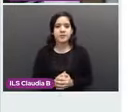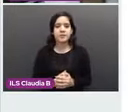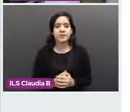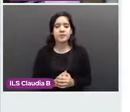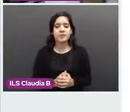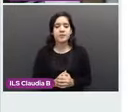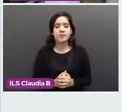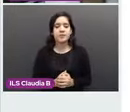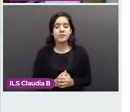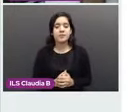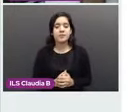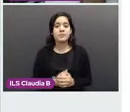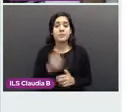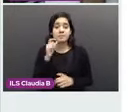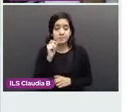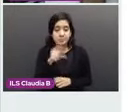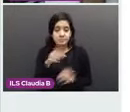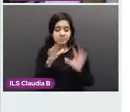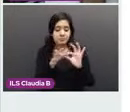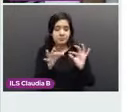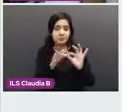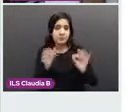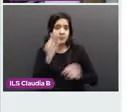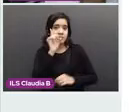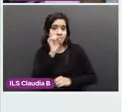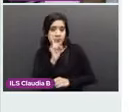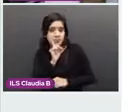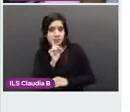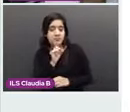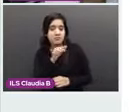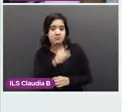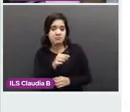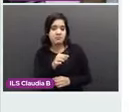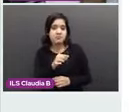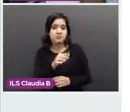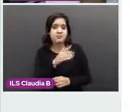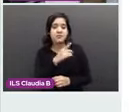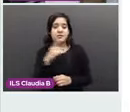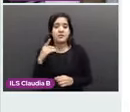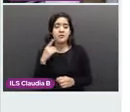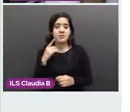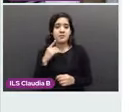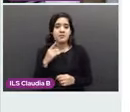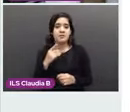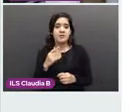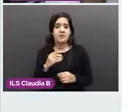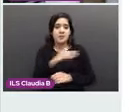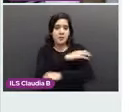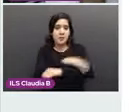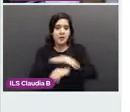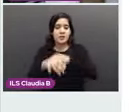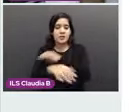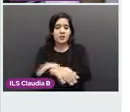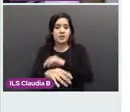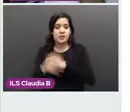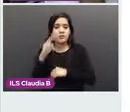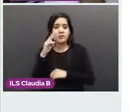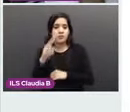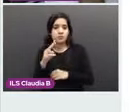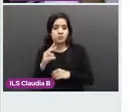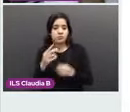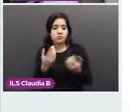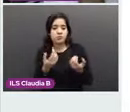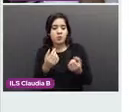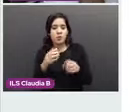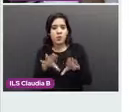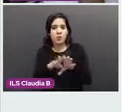Se le va a pedir también a la paciente que ponga ambos brazos al lado de su cuerpo y que vea cuidadosamente el pezón y también que